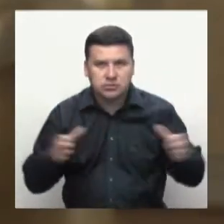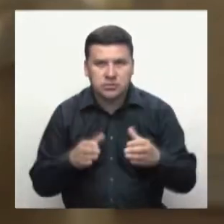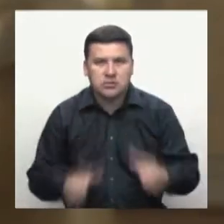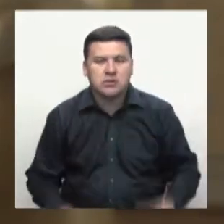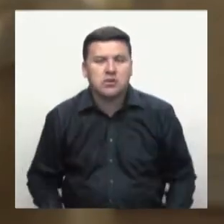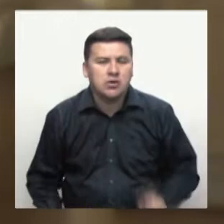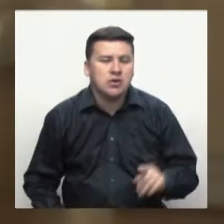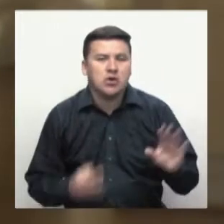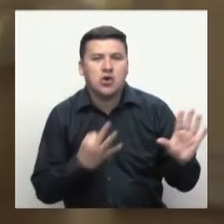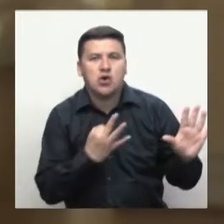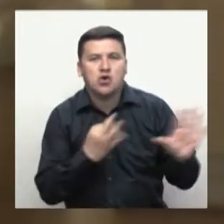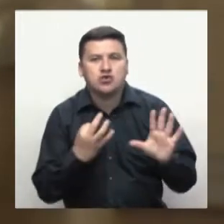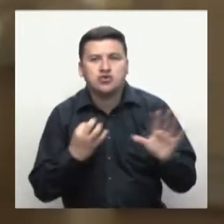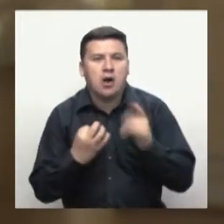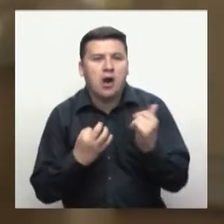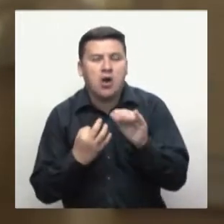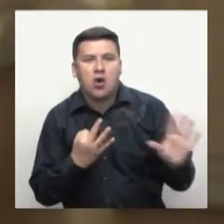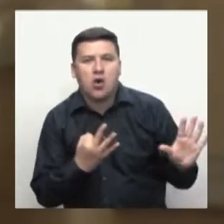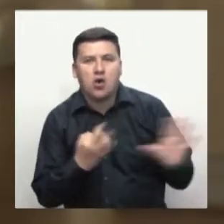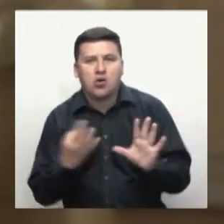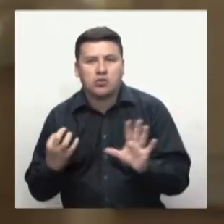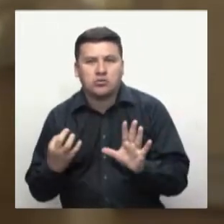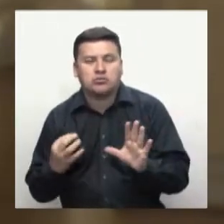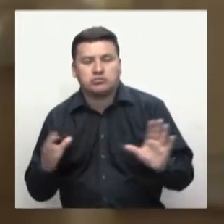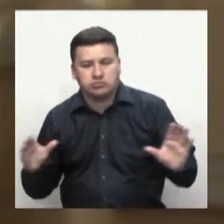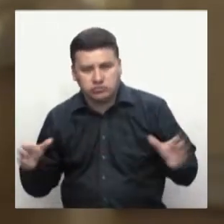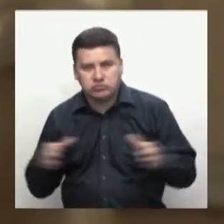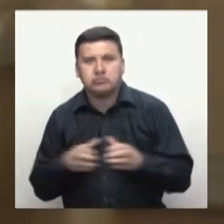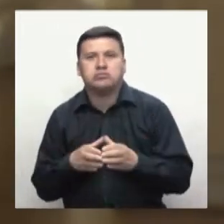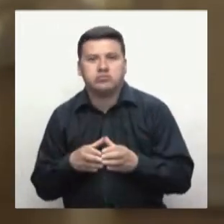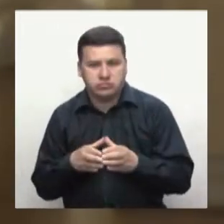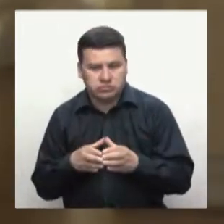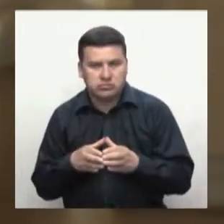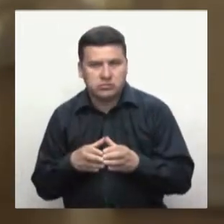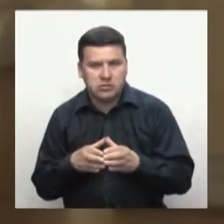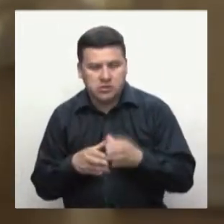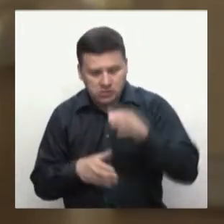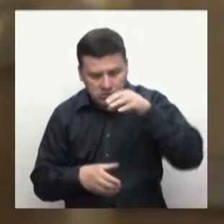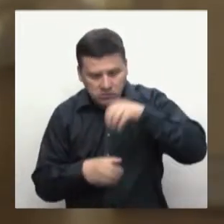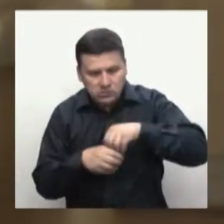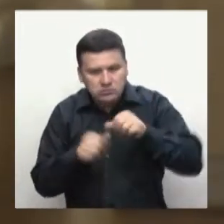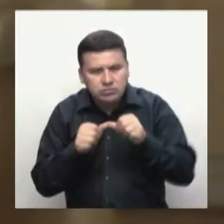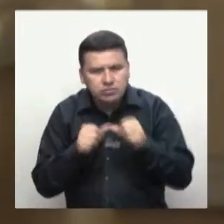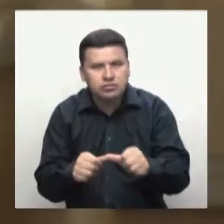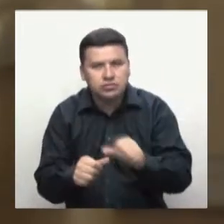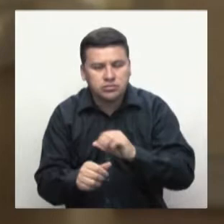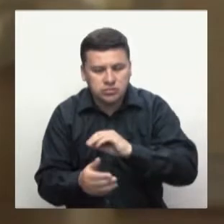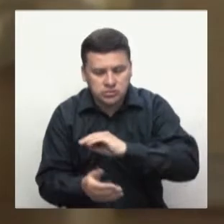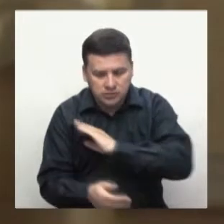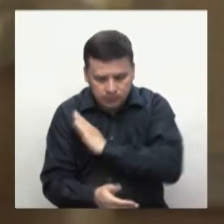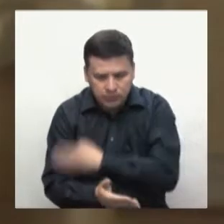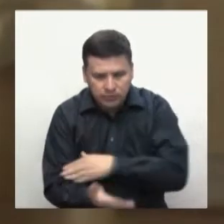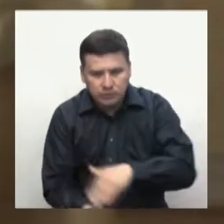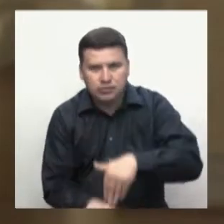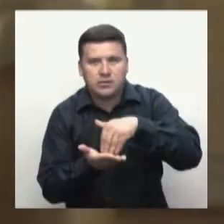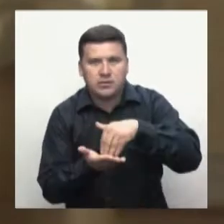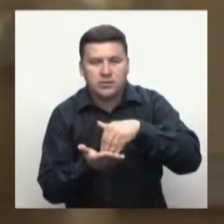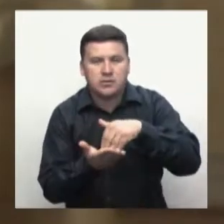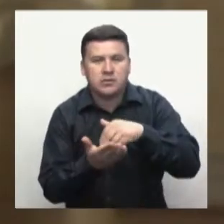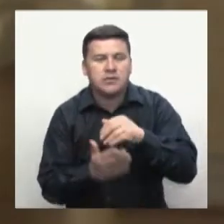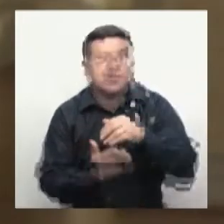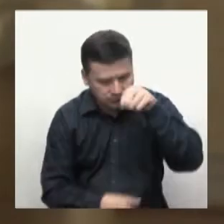instructores. 800 de ellos, 800, conformarán una planta temporal para